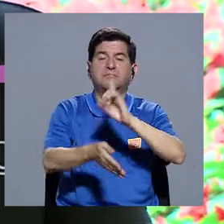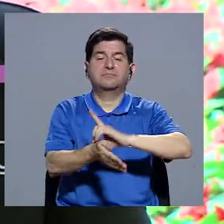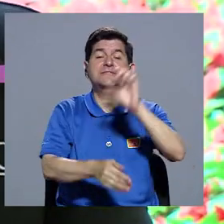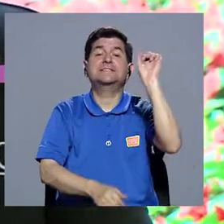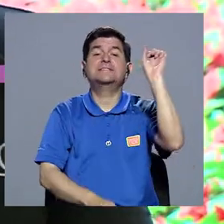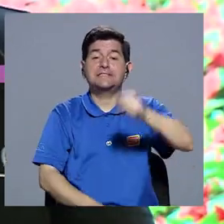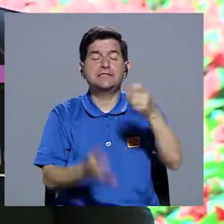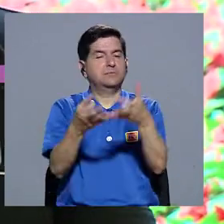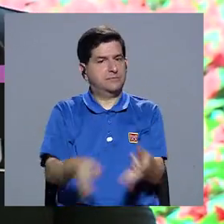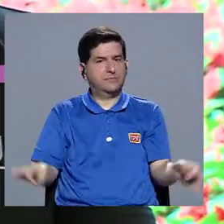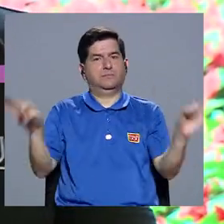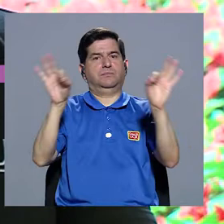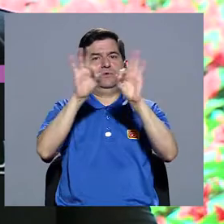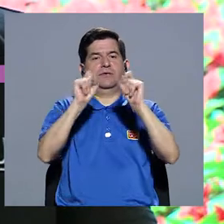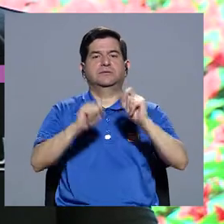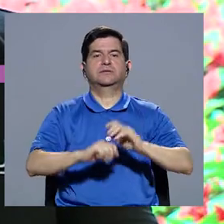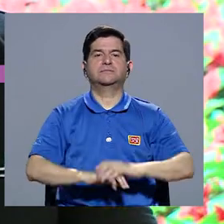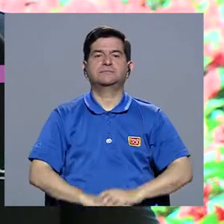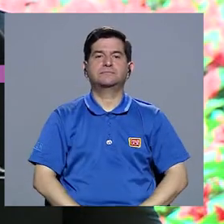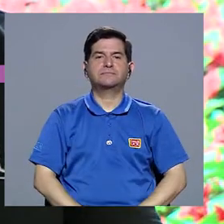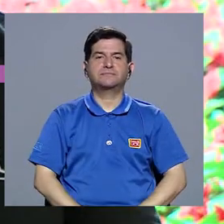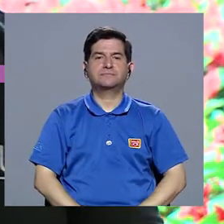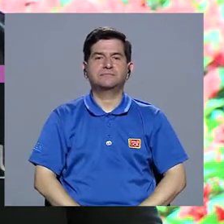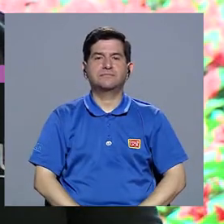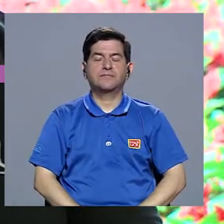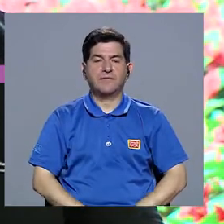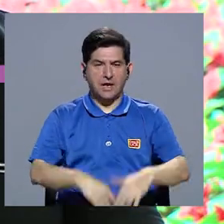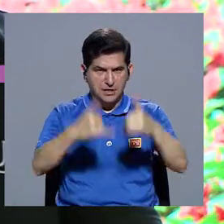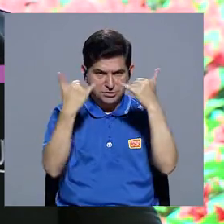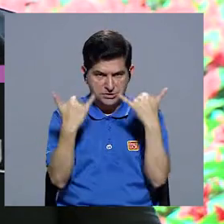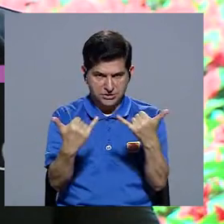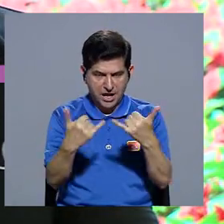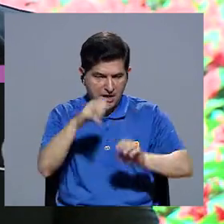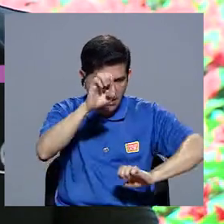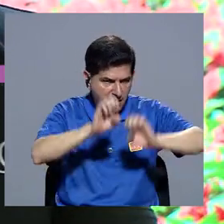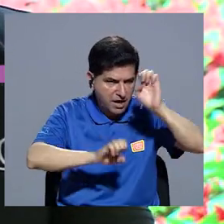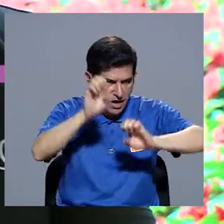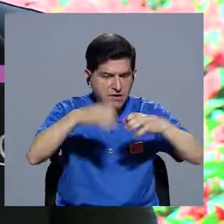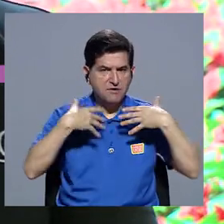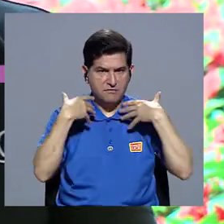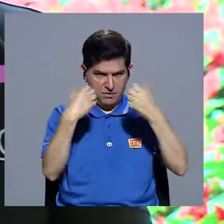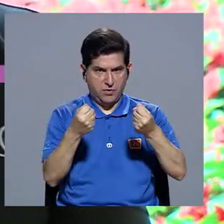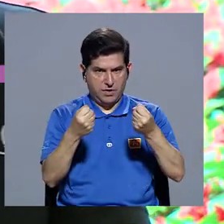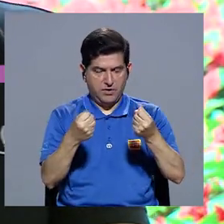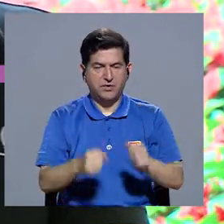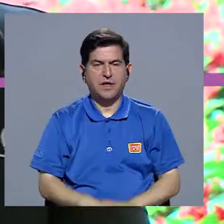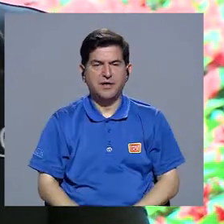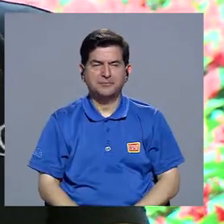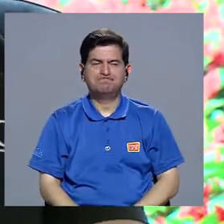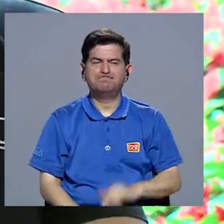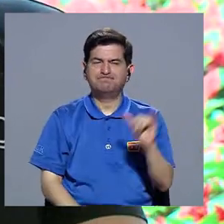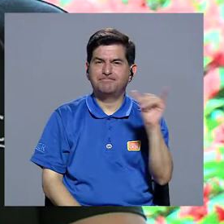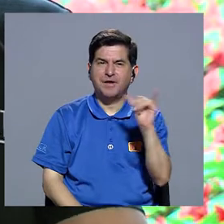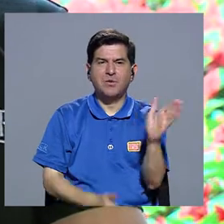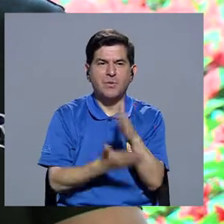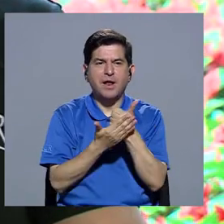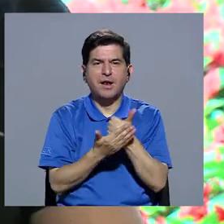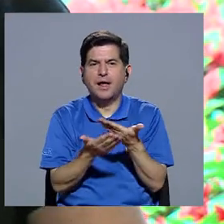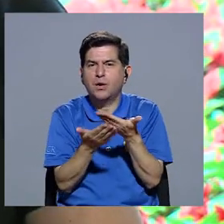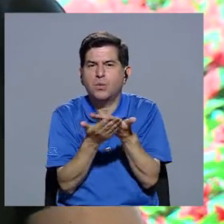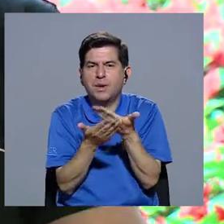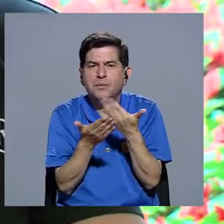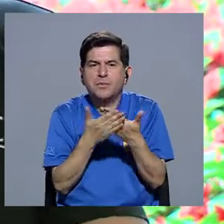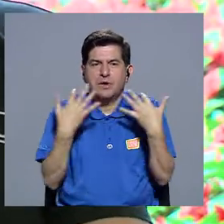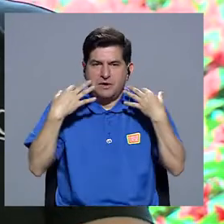ahí sí sería importante. Claramente, una vez que se realiza la evaluación de la salud, pues, deberían realizarse también algunas pruebas